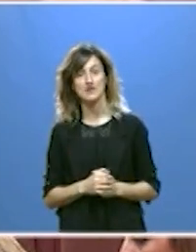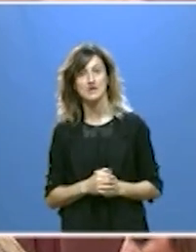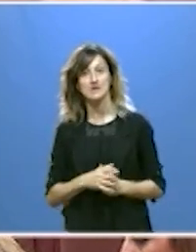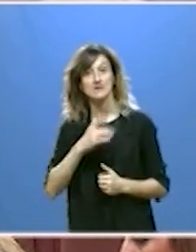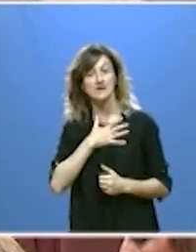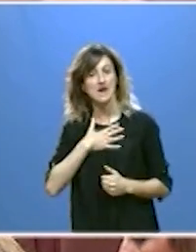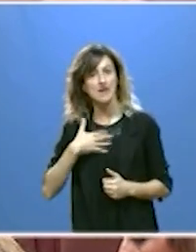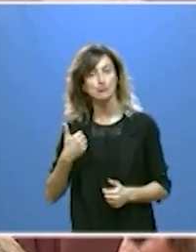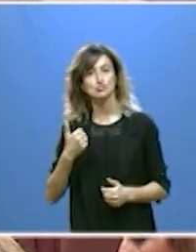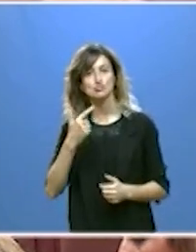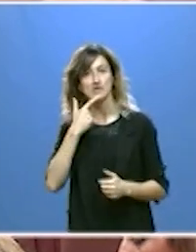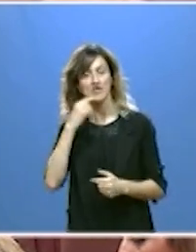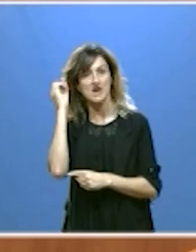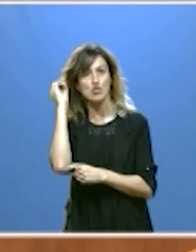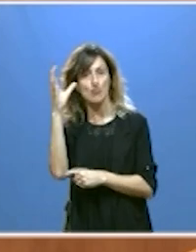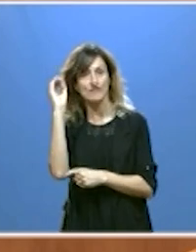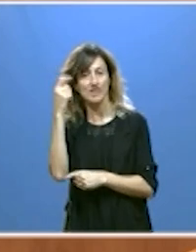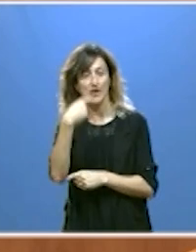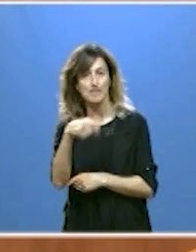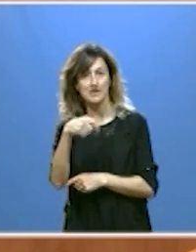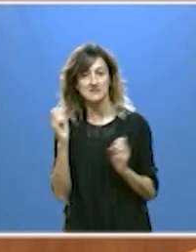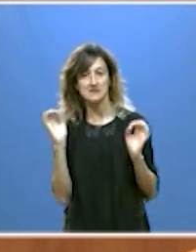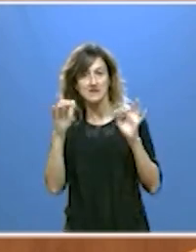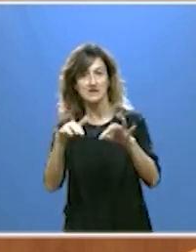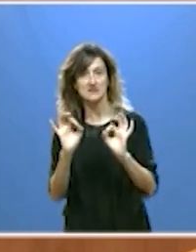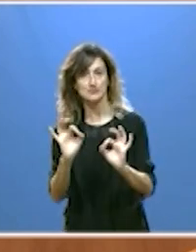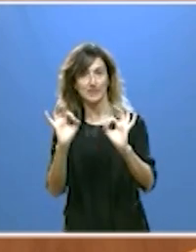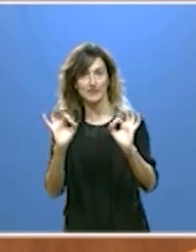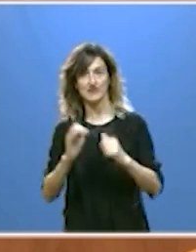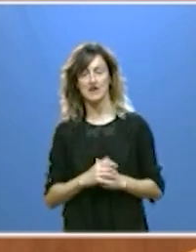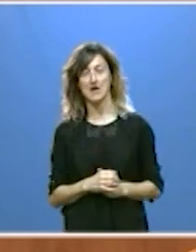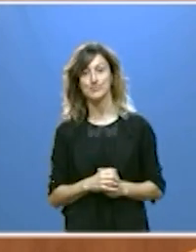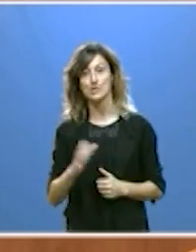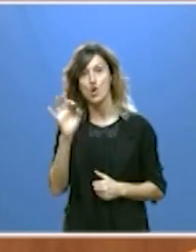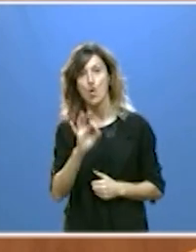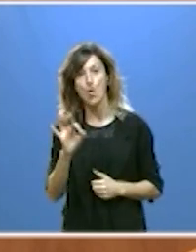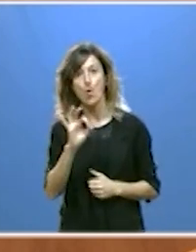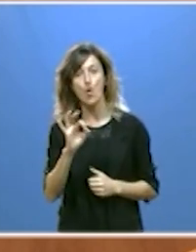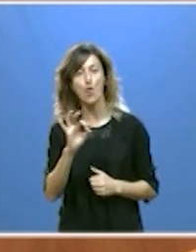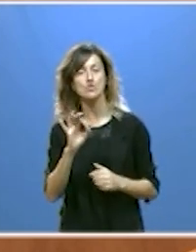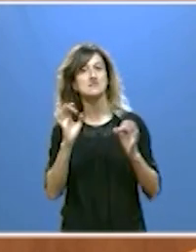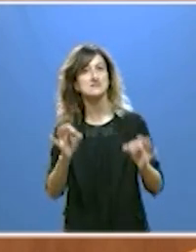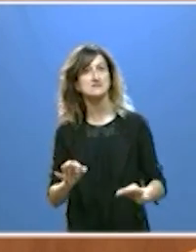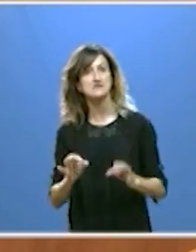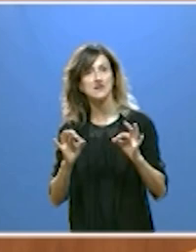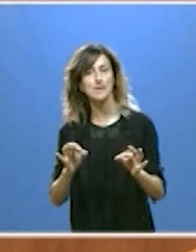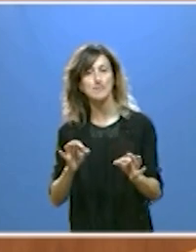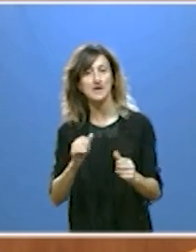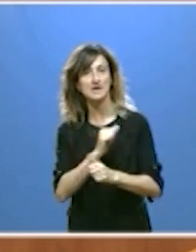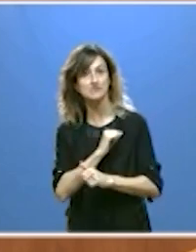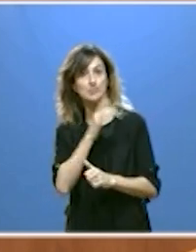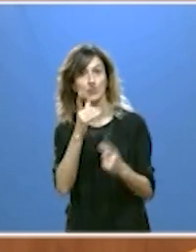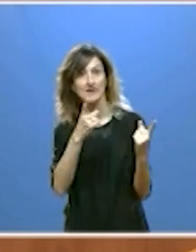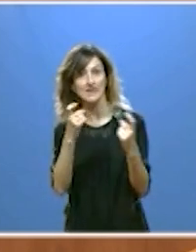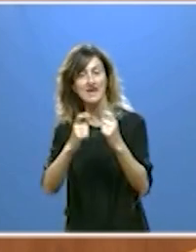hemos propuesto una conferencia de presidentes específica o la siempre esperada por necesaria